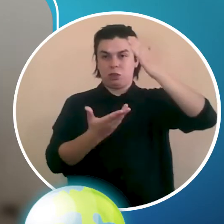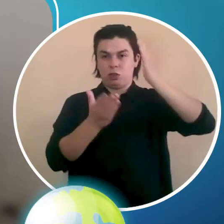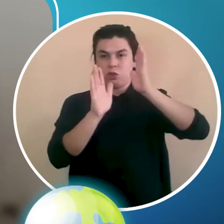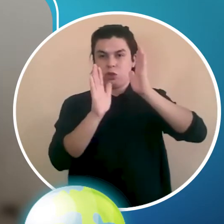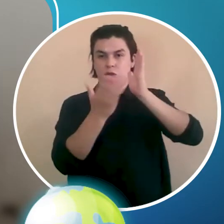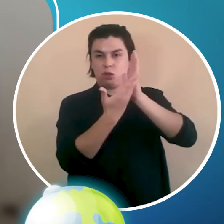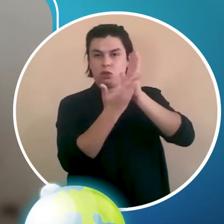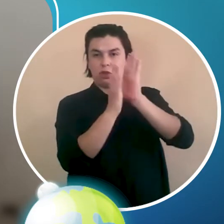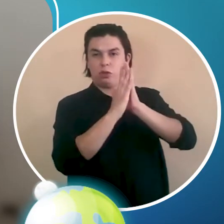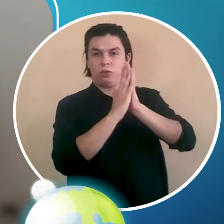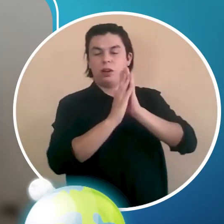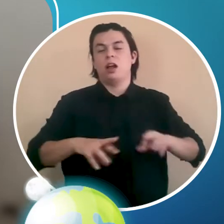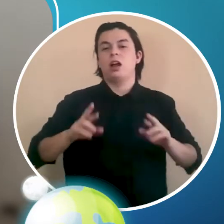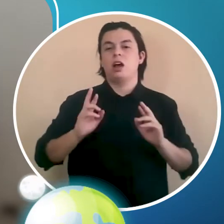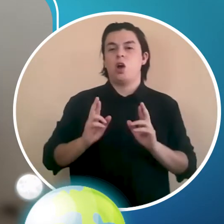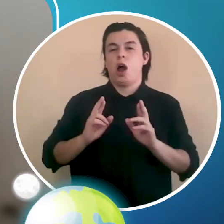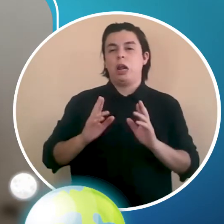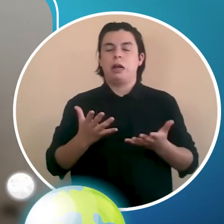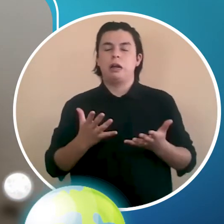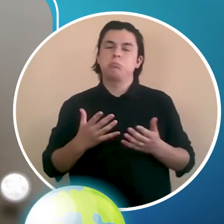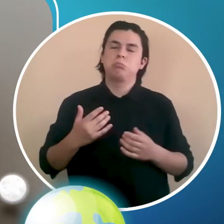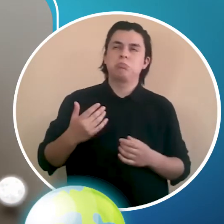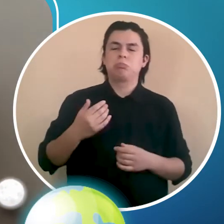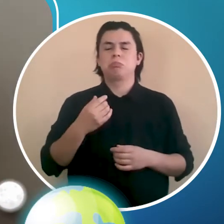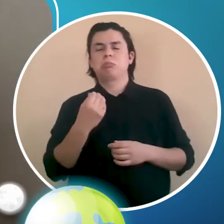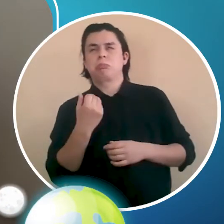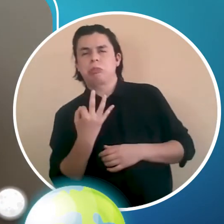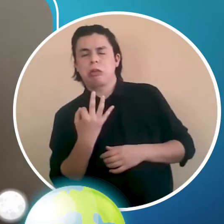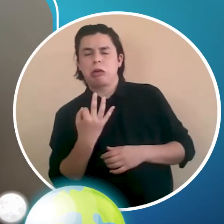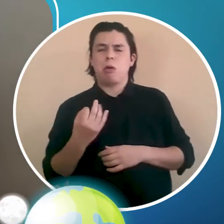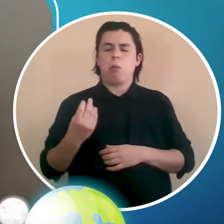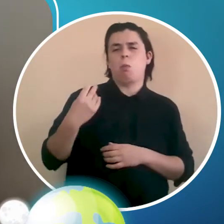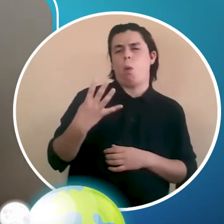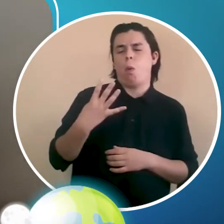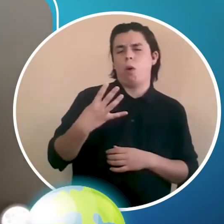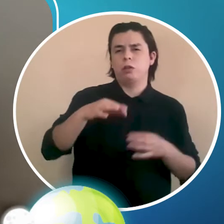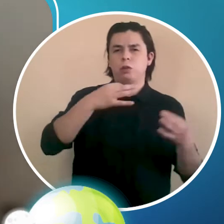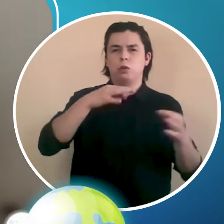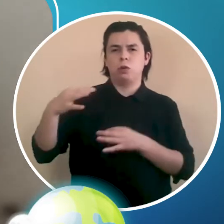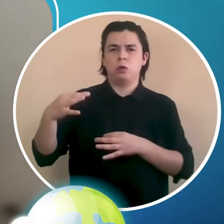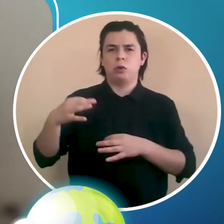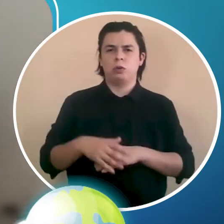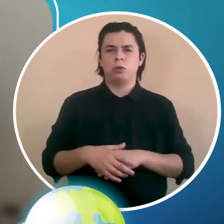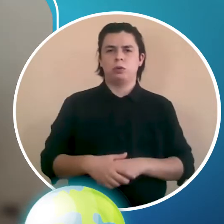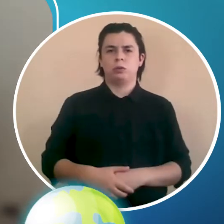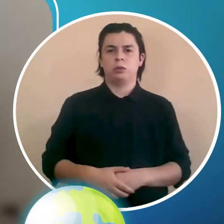o cuatro hojitas las que pongan en casa y las vamos a doblar así.